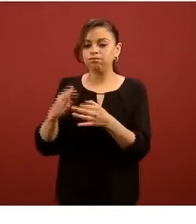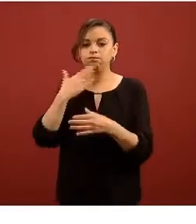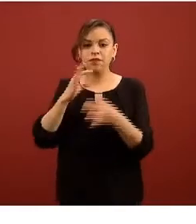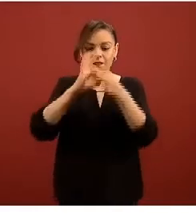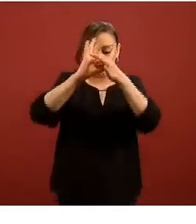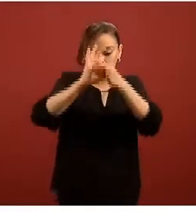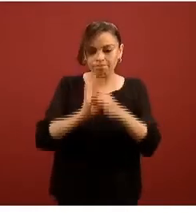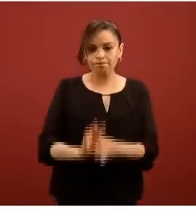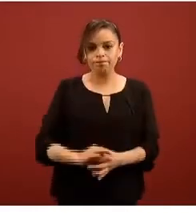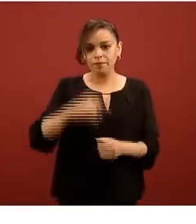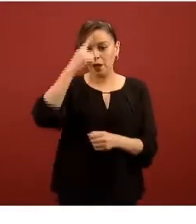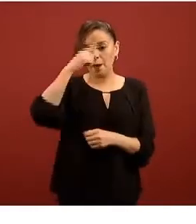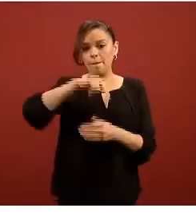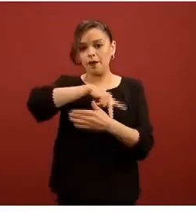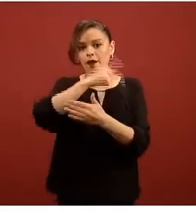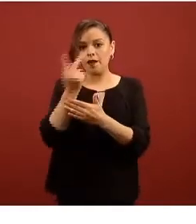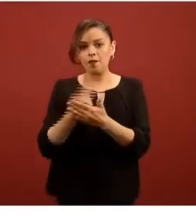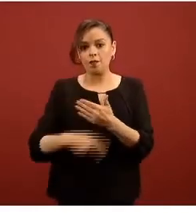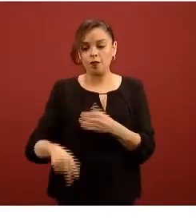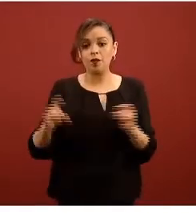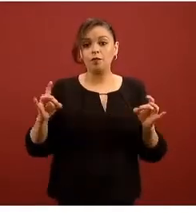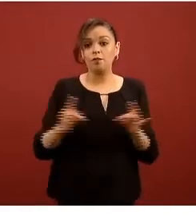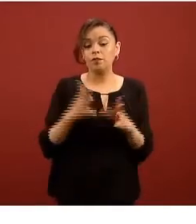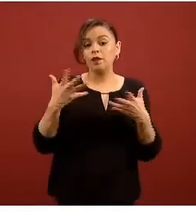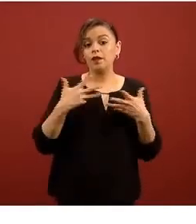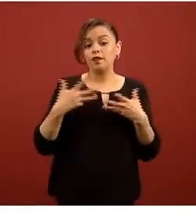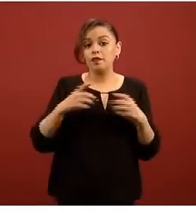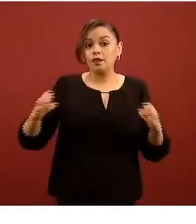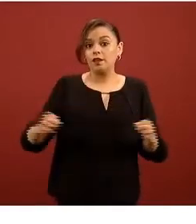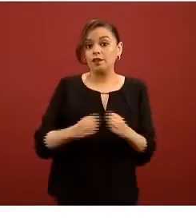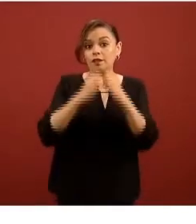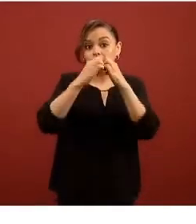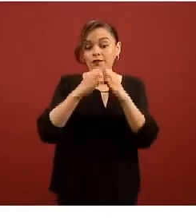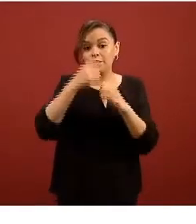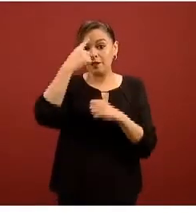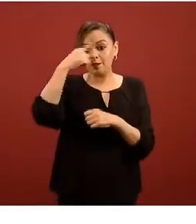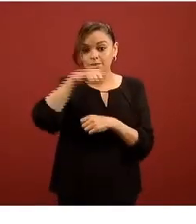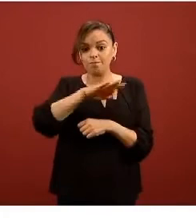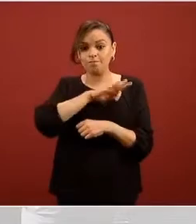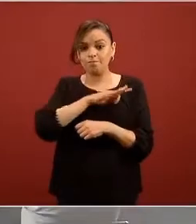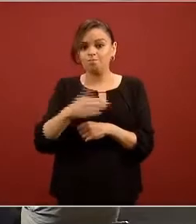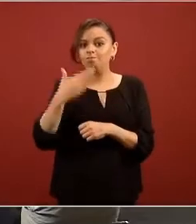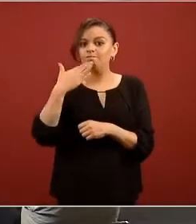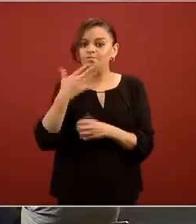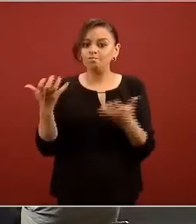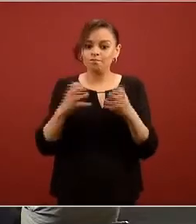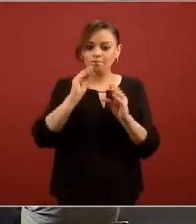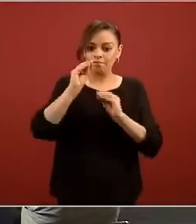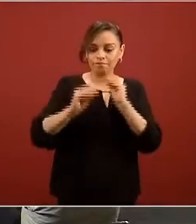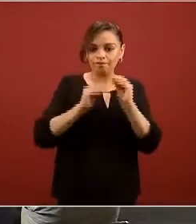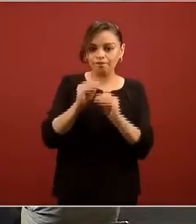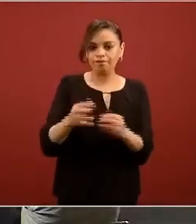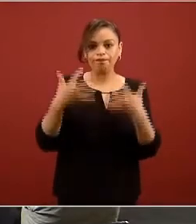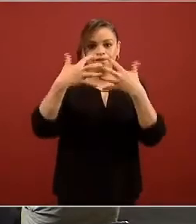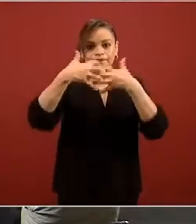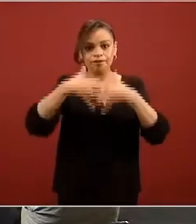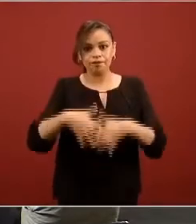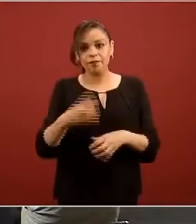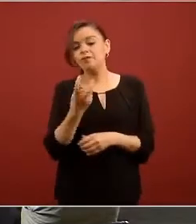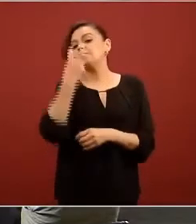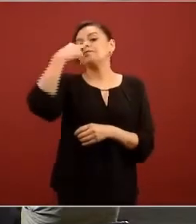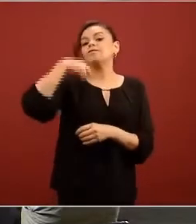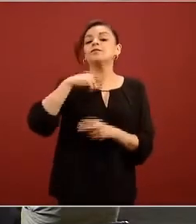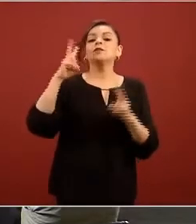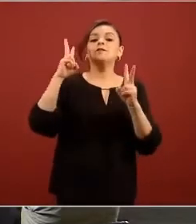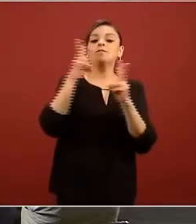emergente de innovación para hacer realidad la construcción el ensamblaje de estos ventiladores nacionales para